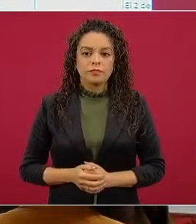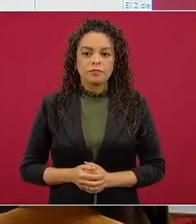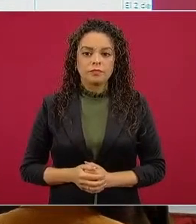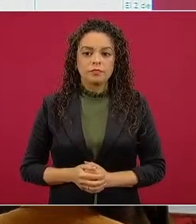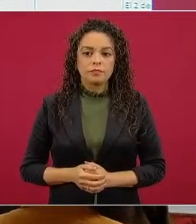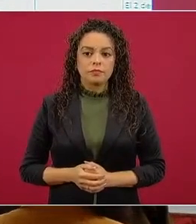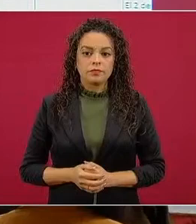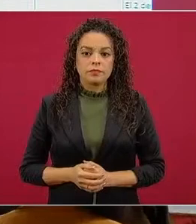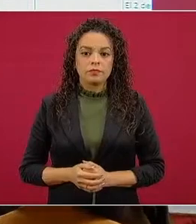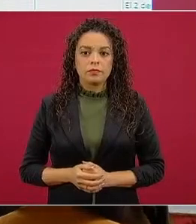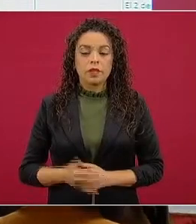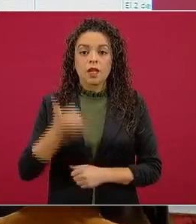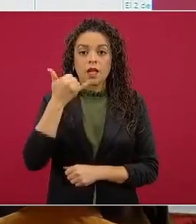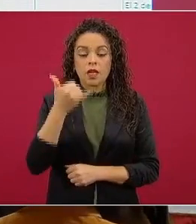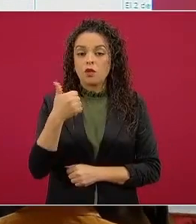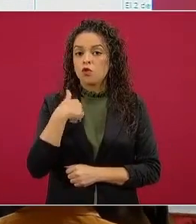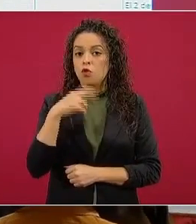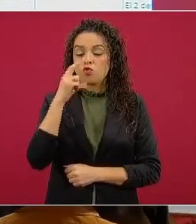blindadas.